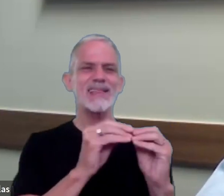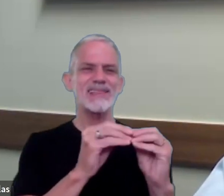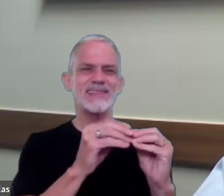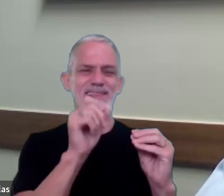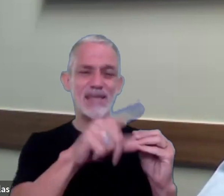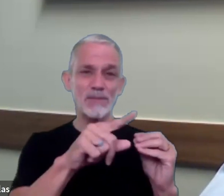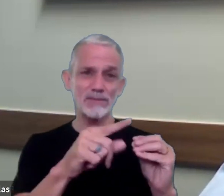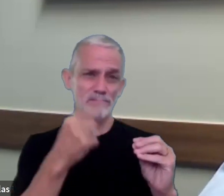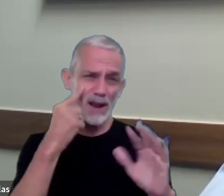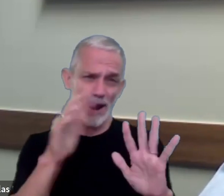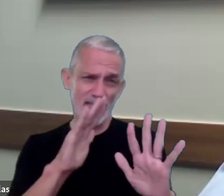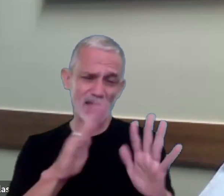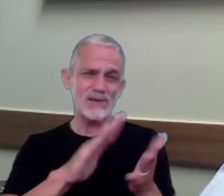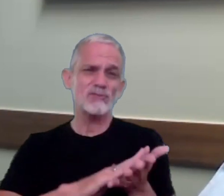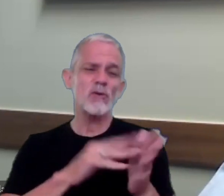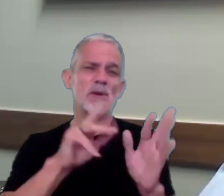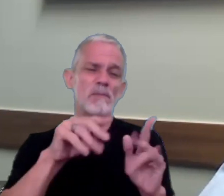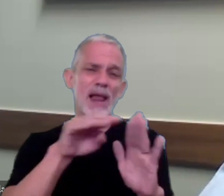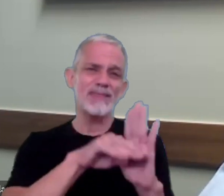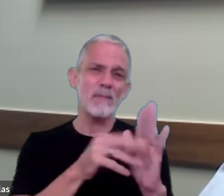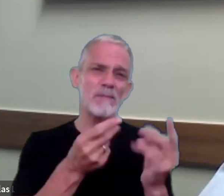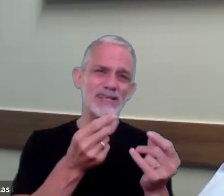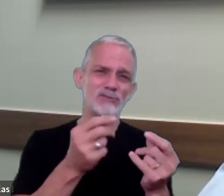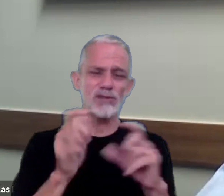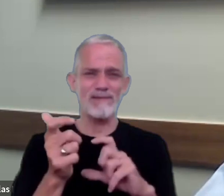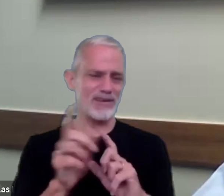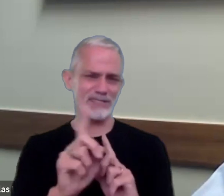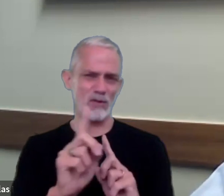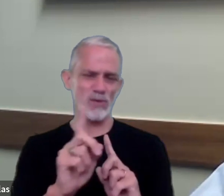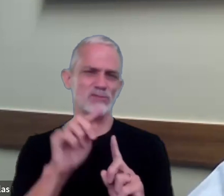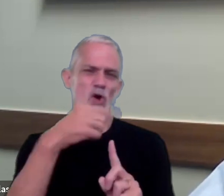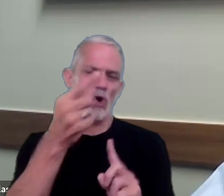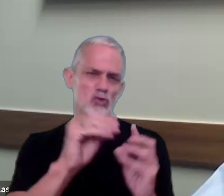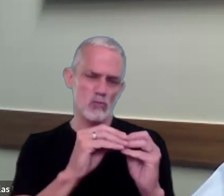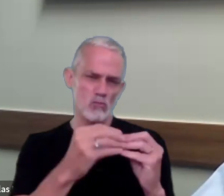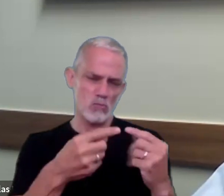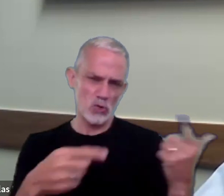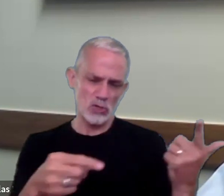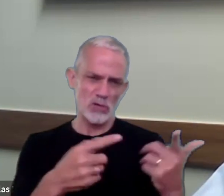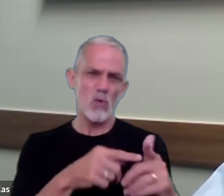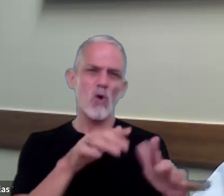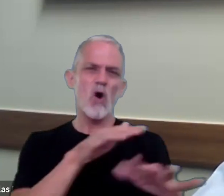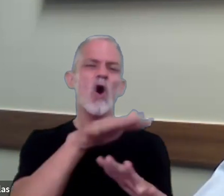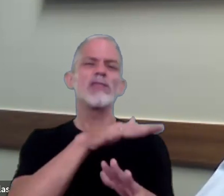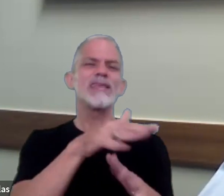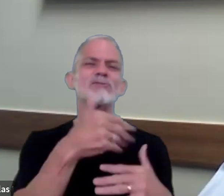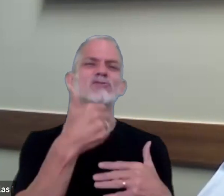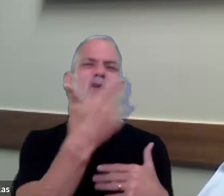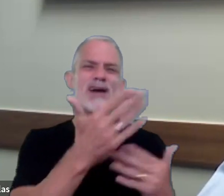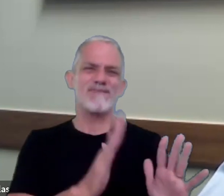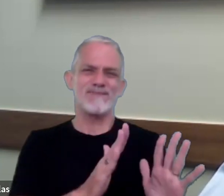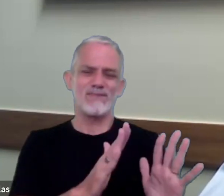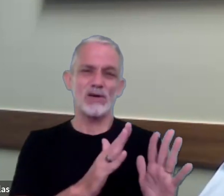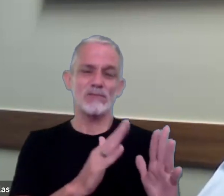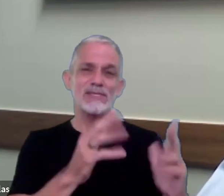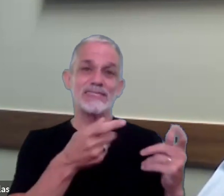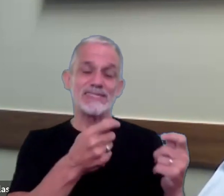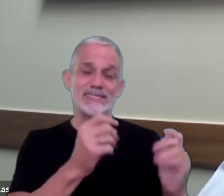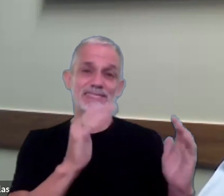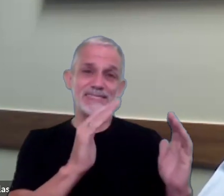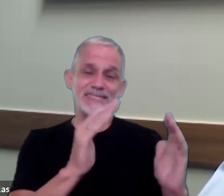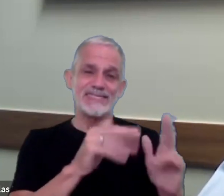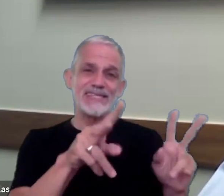que no tienen que ver con una política de precio de transferencia sino que tienen que ver con un contexto externo y que erosionan